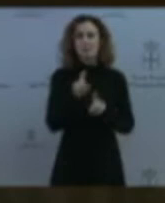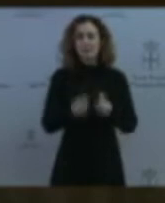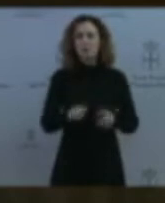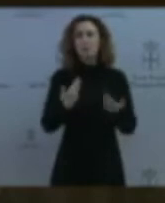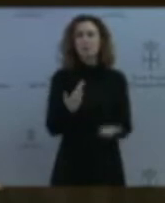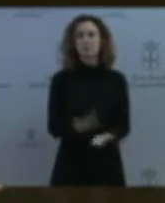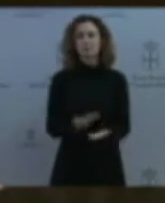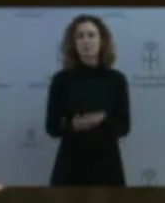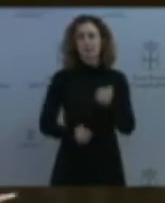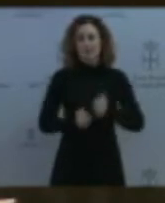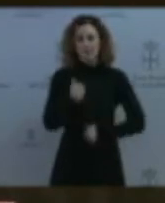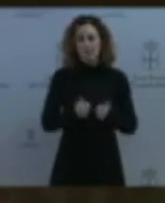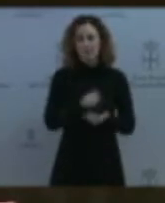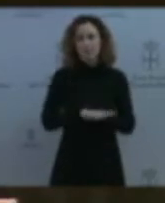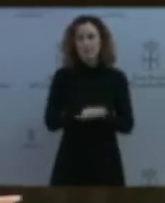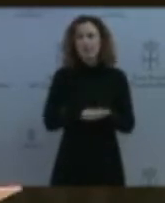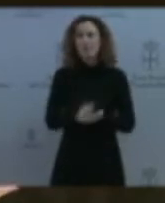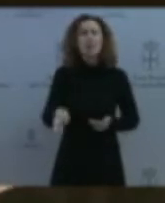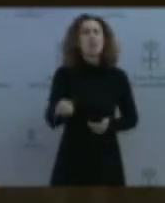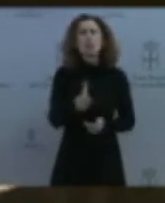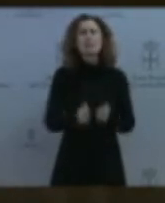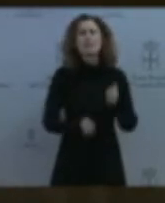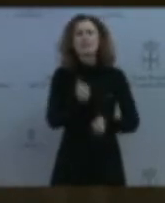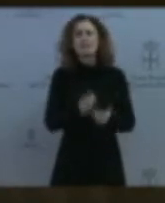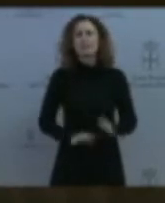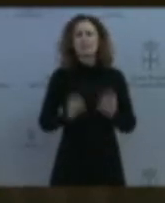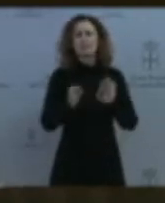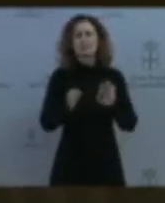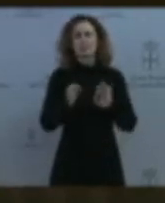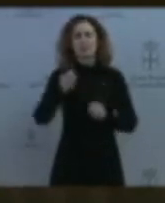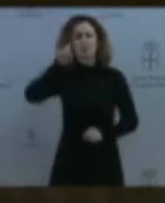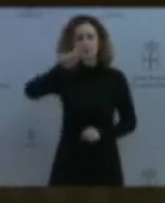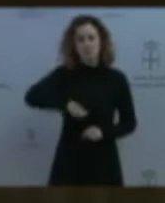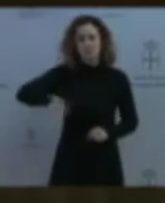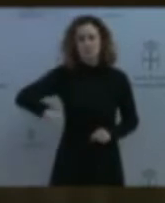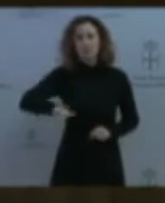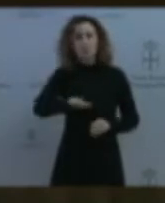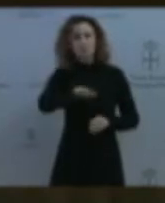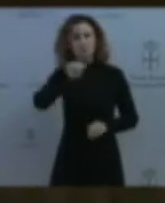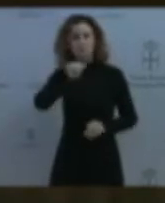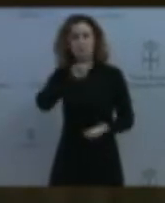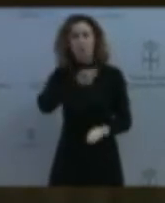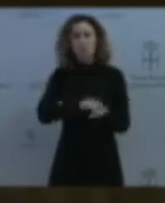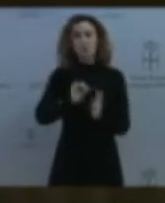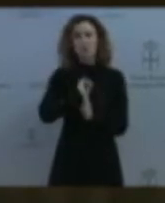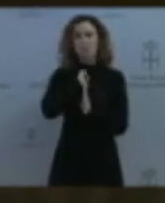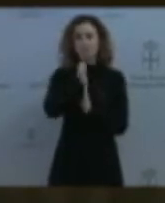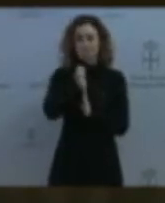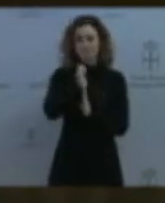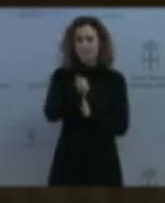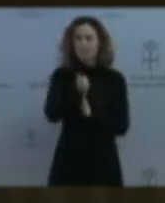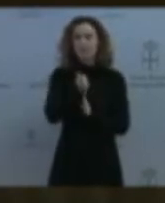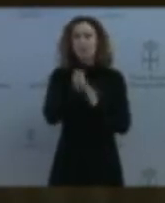pruebas específicas de docente. Convóquense dentro del marco común europeo de referencia para las lingües, METER, que hay el estándar